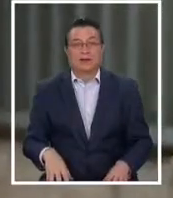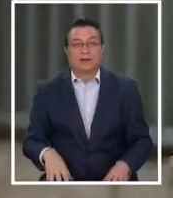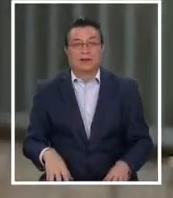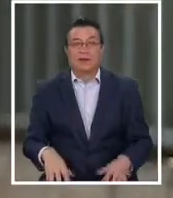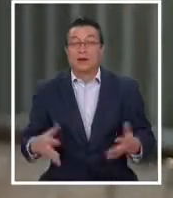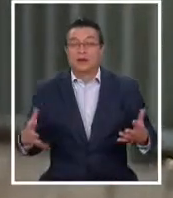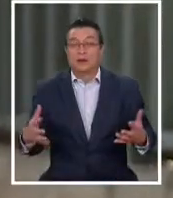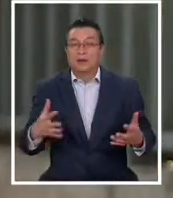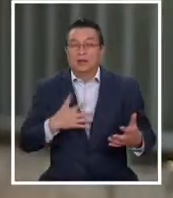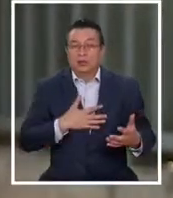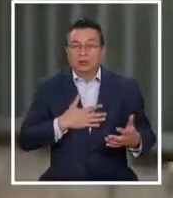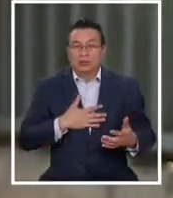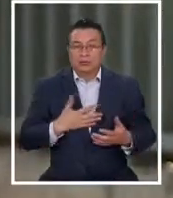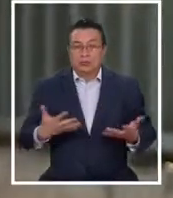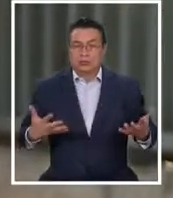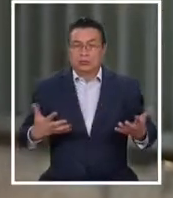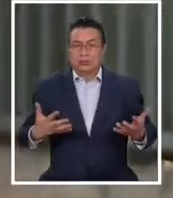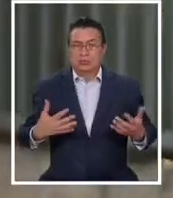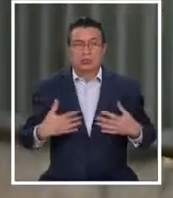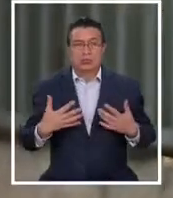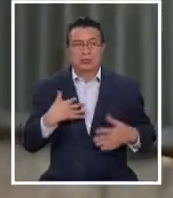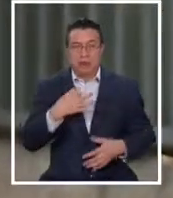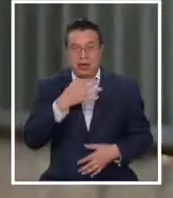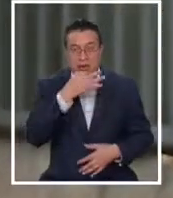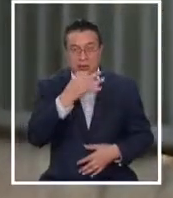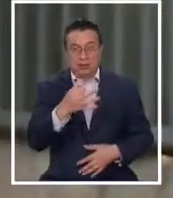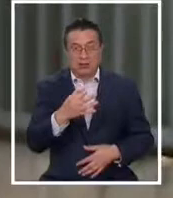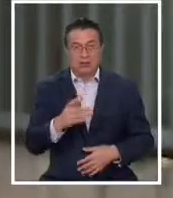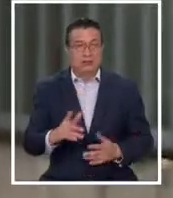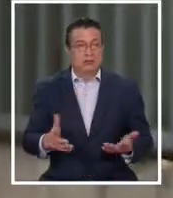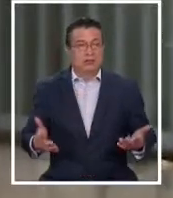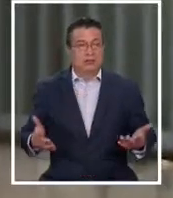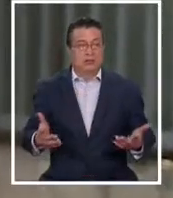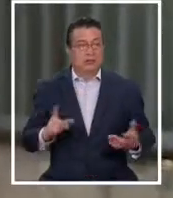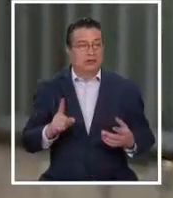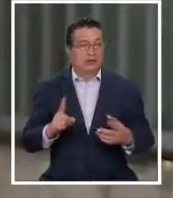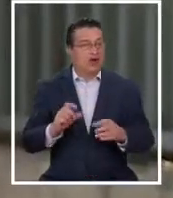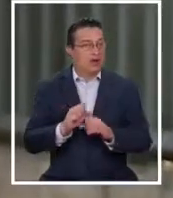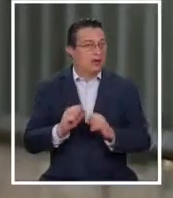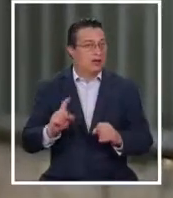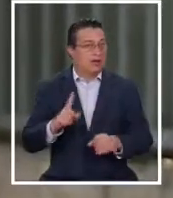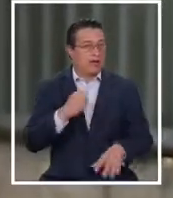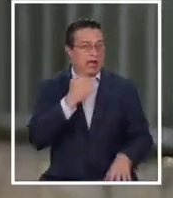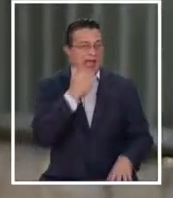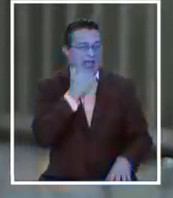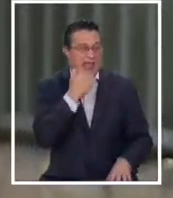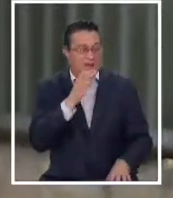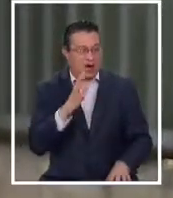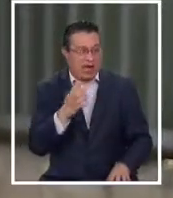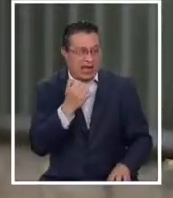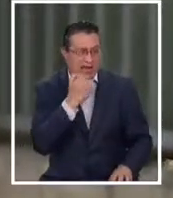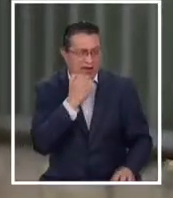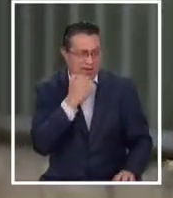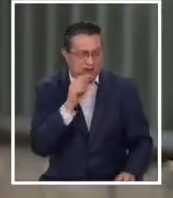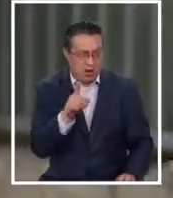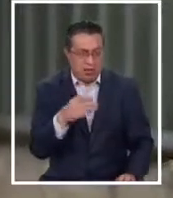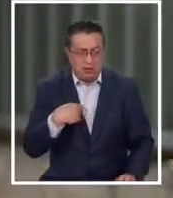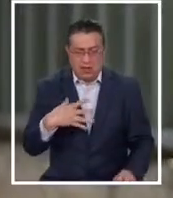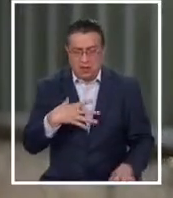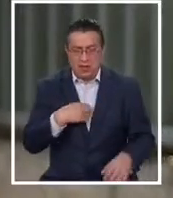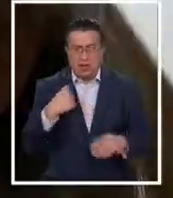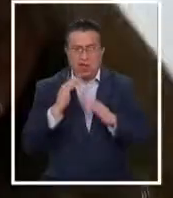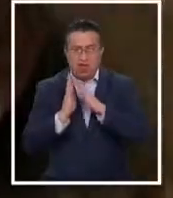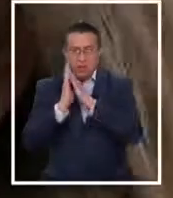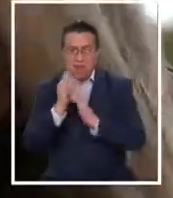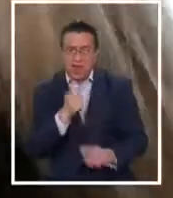Yo no, yo le dije, no, no puede ser. Le dije, yo se habría equivocado porque mi hijo está